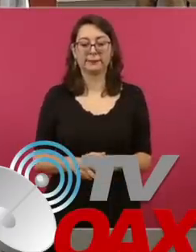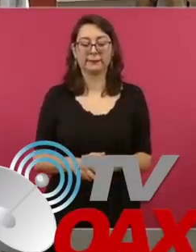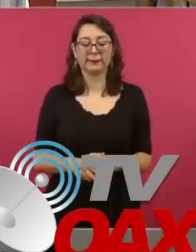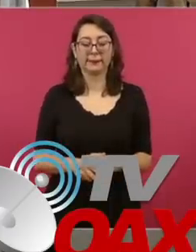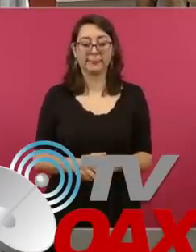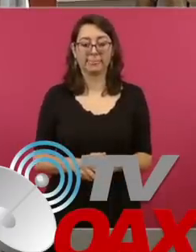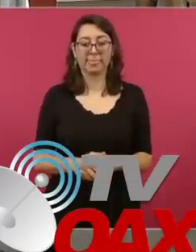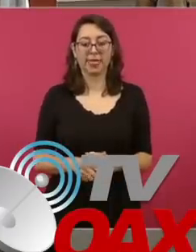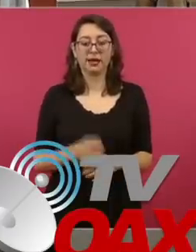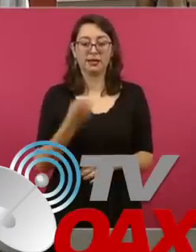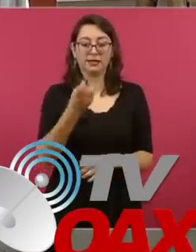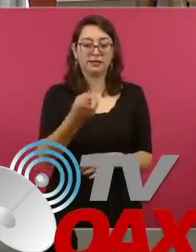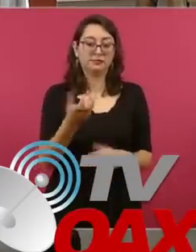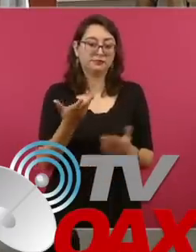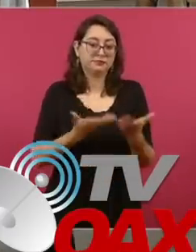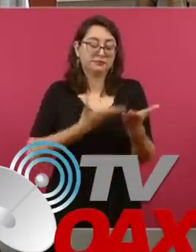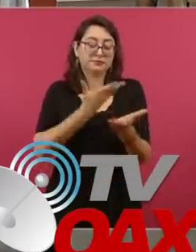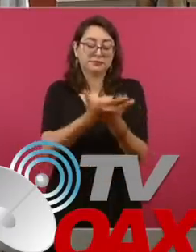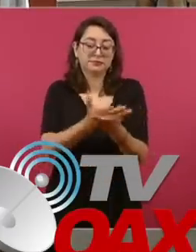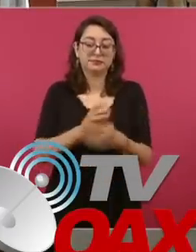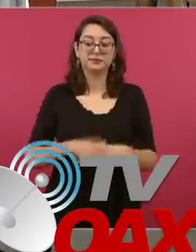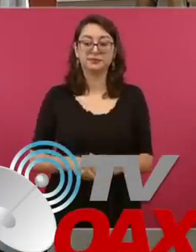Ese es el planteamiento que estamos haciendo.